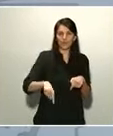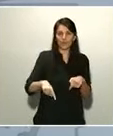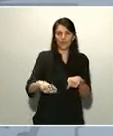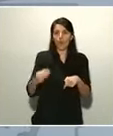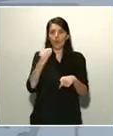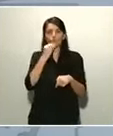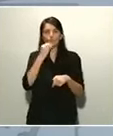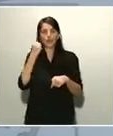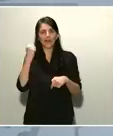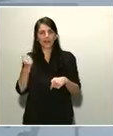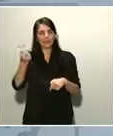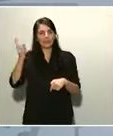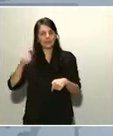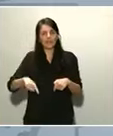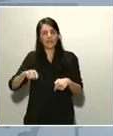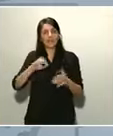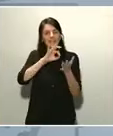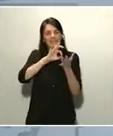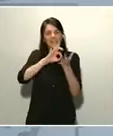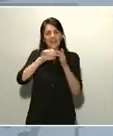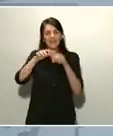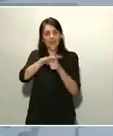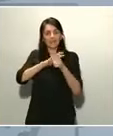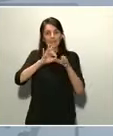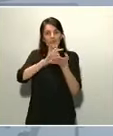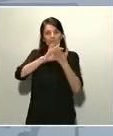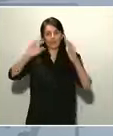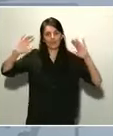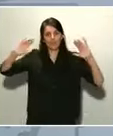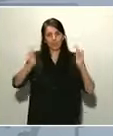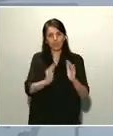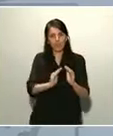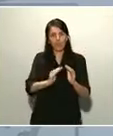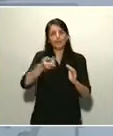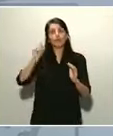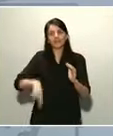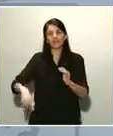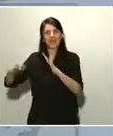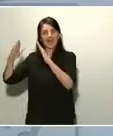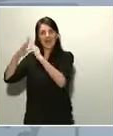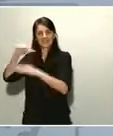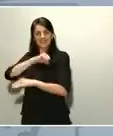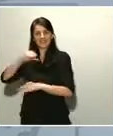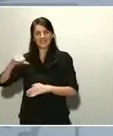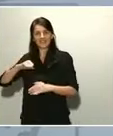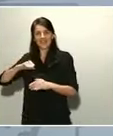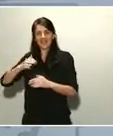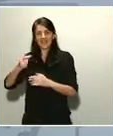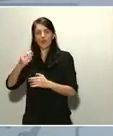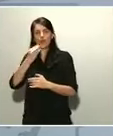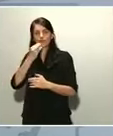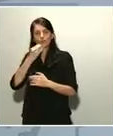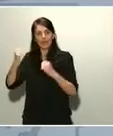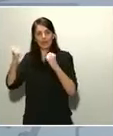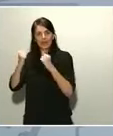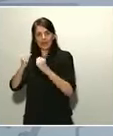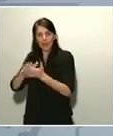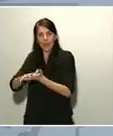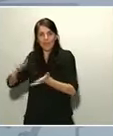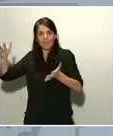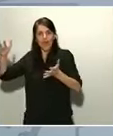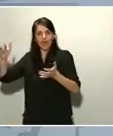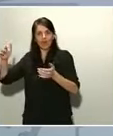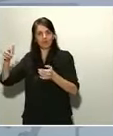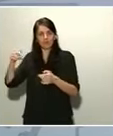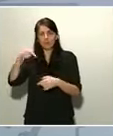servicios, pero cómo ha aumentado, se ha disparado exponencialmente en el ámbito de los hogares, cómo los españoles se están cumpliendo con las medidas de confinamiento